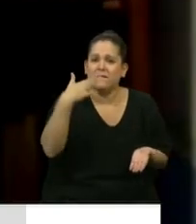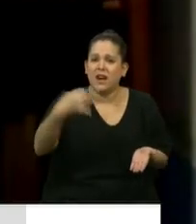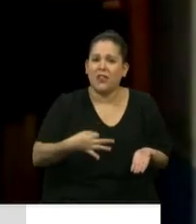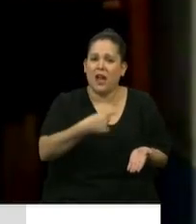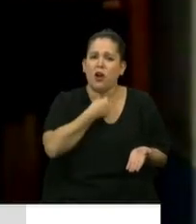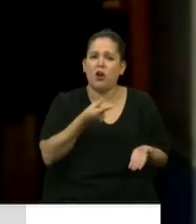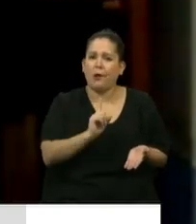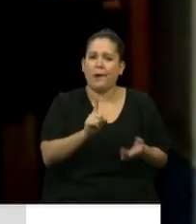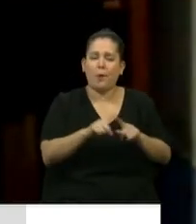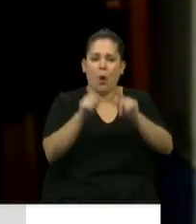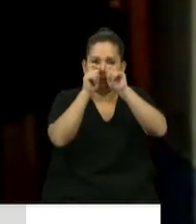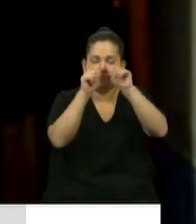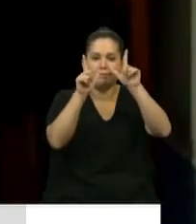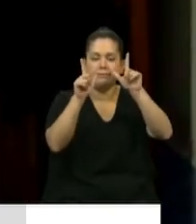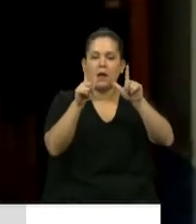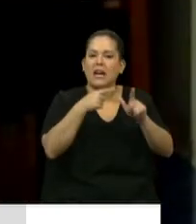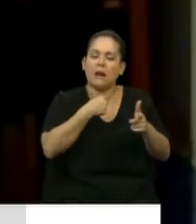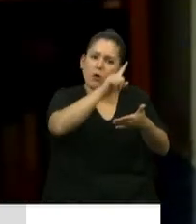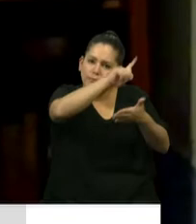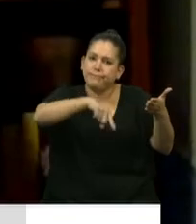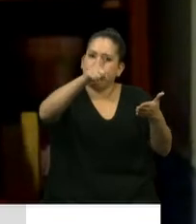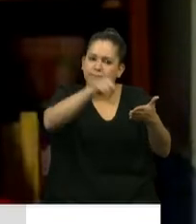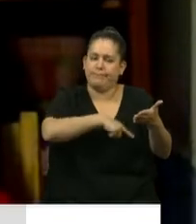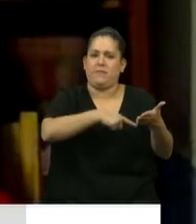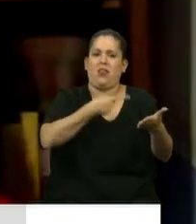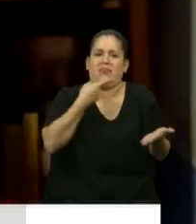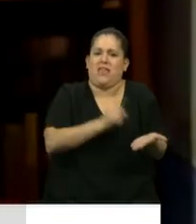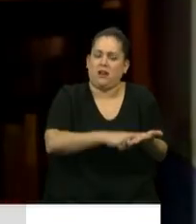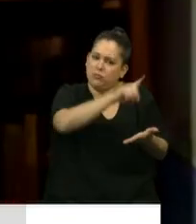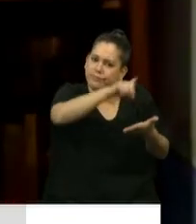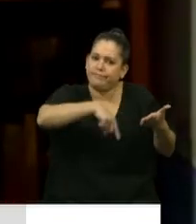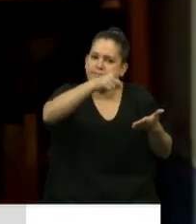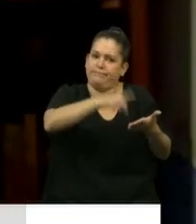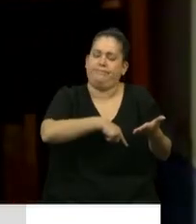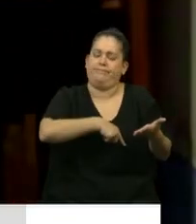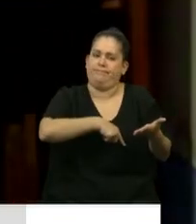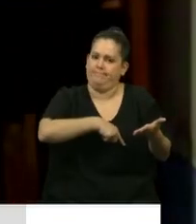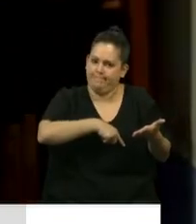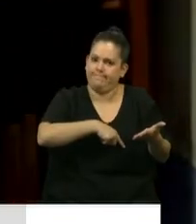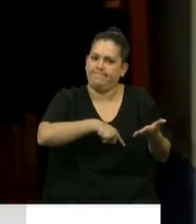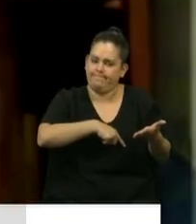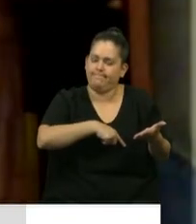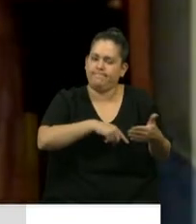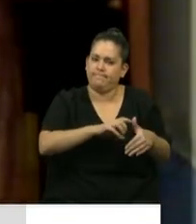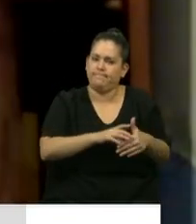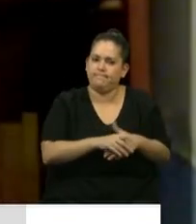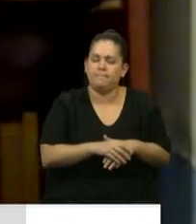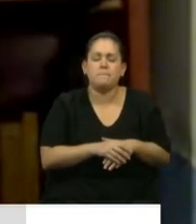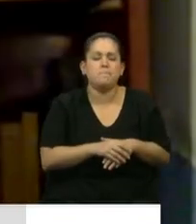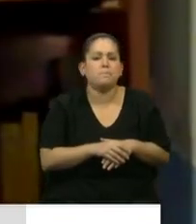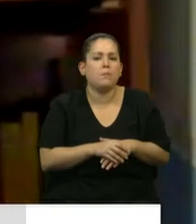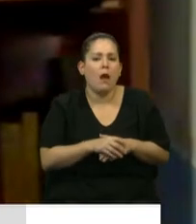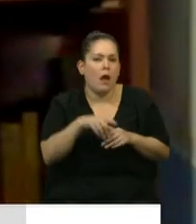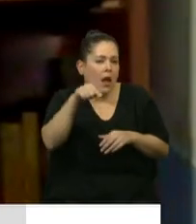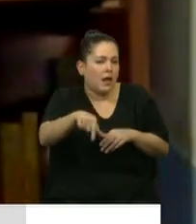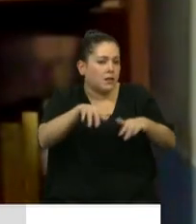reaccionen, queremos que lo deroguen al decreto. A mí me interpela mucho, señor presidente, toda esta